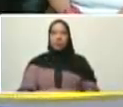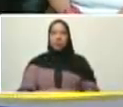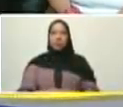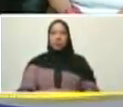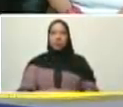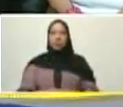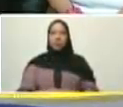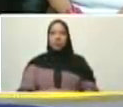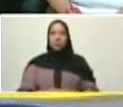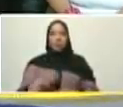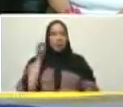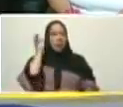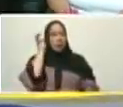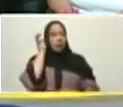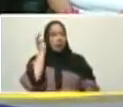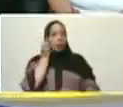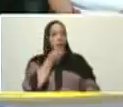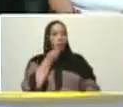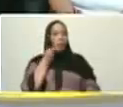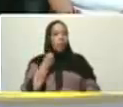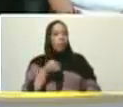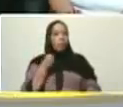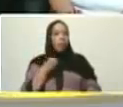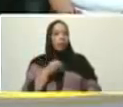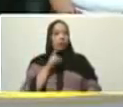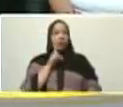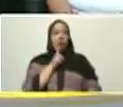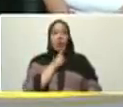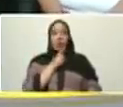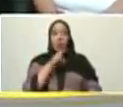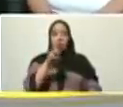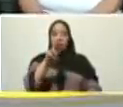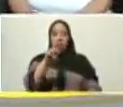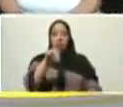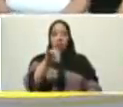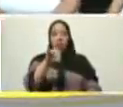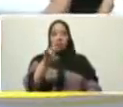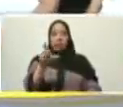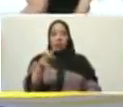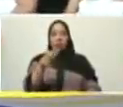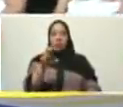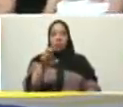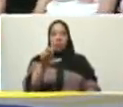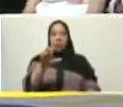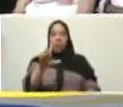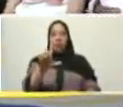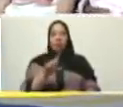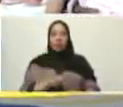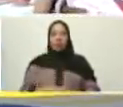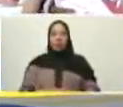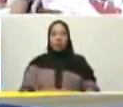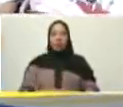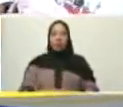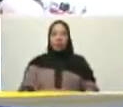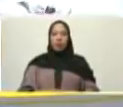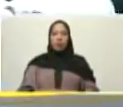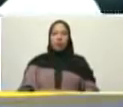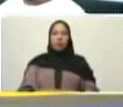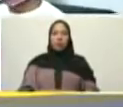Miguelito Miguel vale quisiera hablar con Miguel si es posible está en la parte de afuera dice